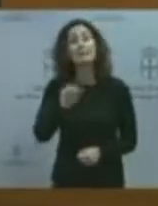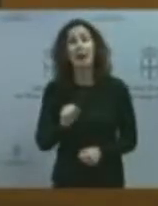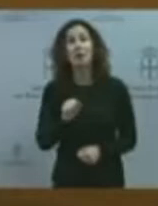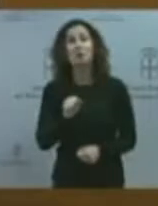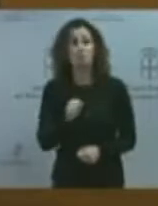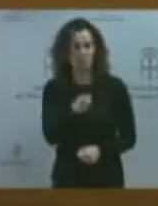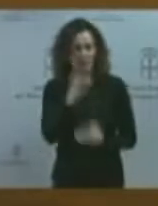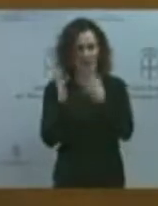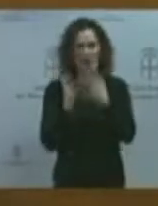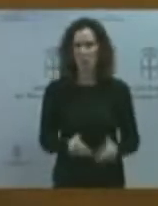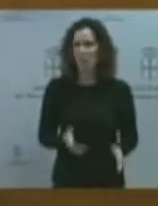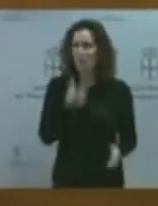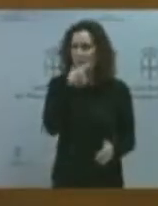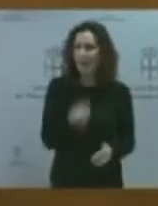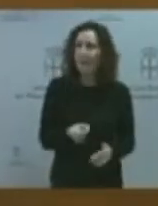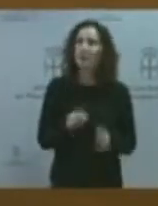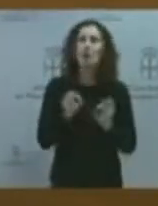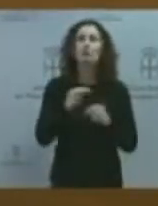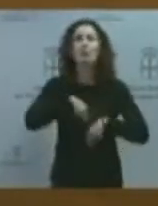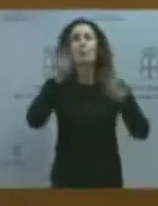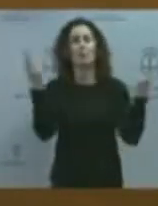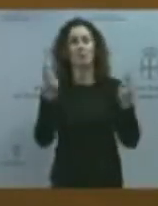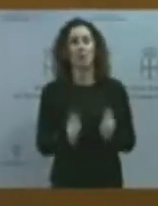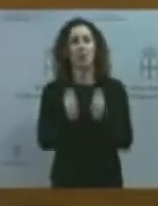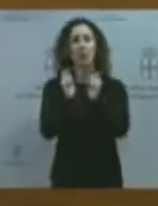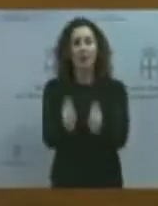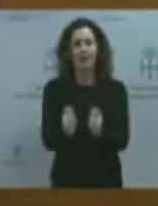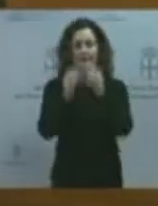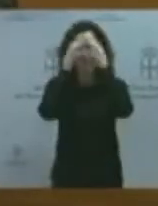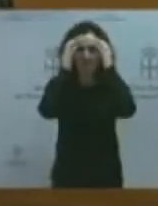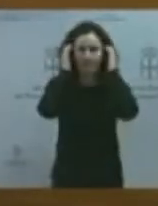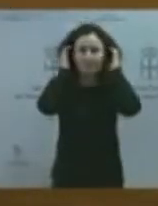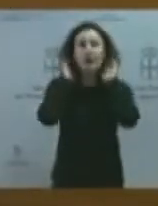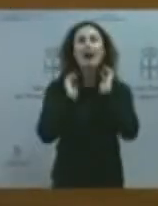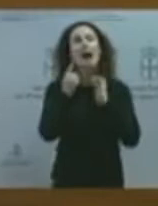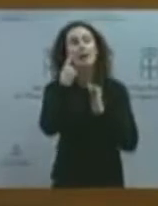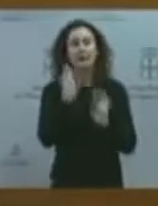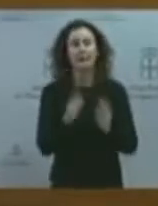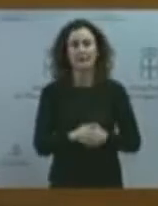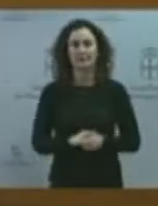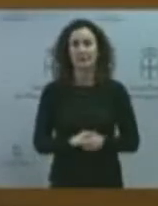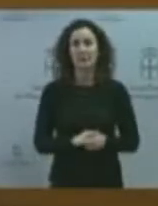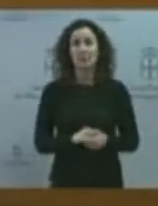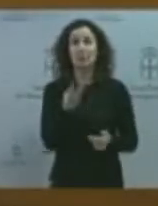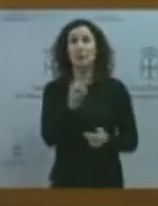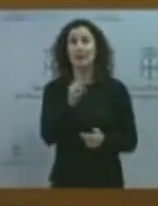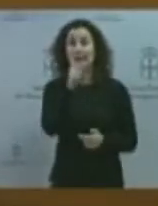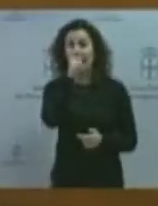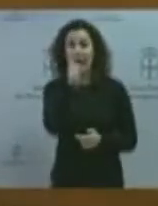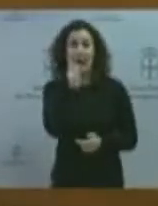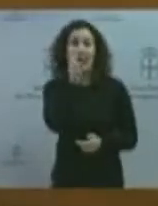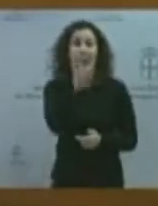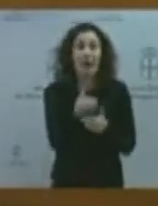públicas de la concesionaria, váyase a esas cuentas, proyéctelas a 30 años y usted mismo sacará la conclusión de que es